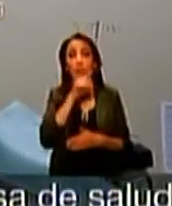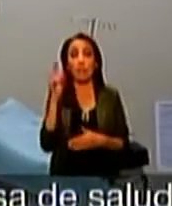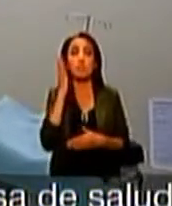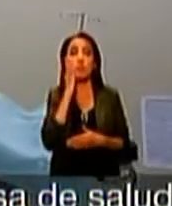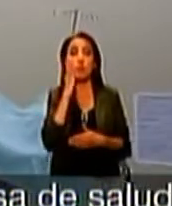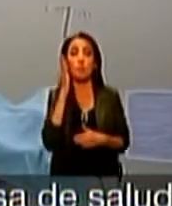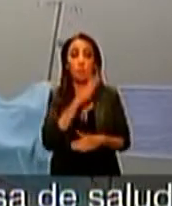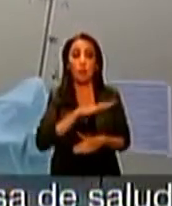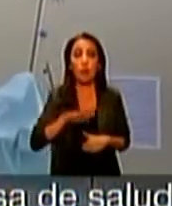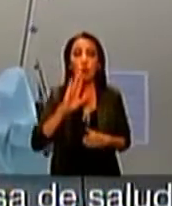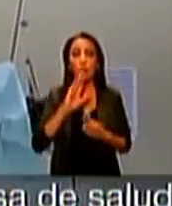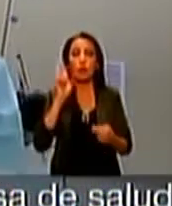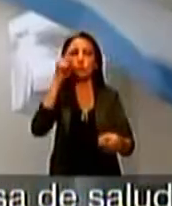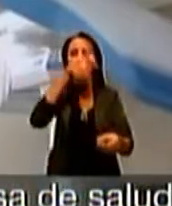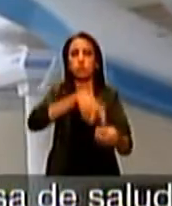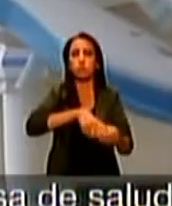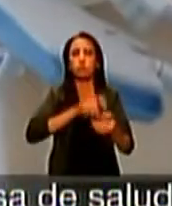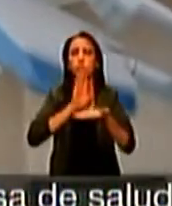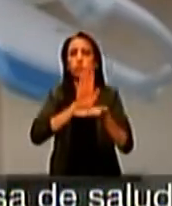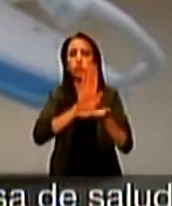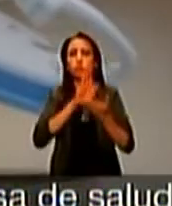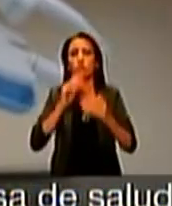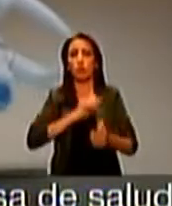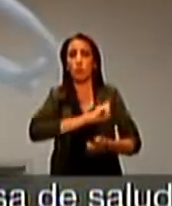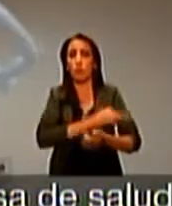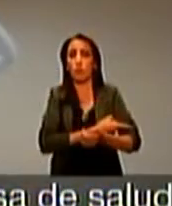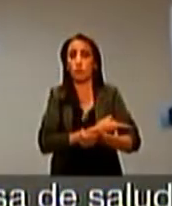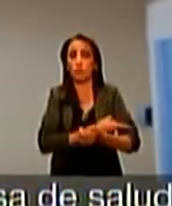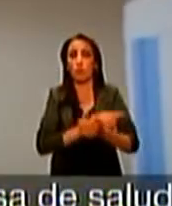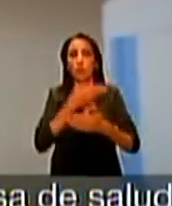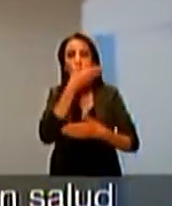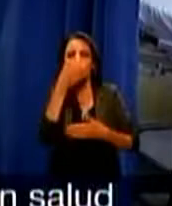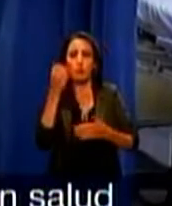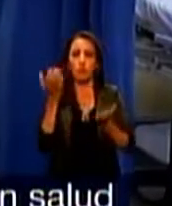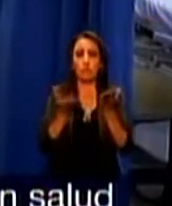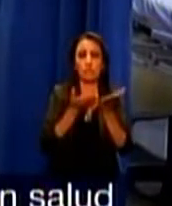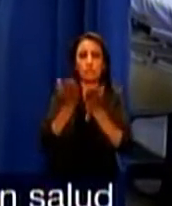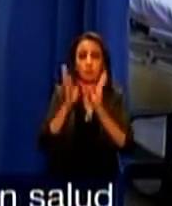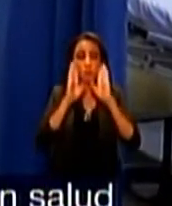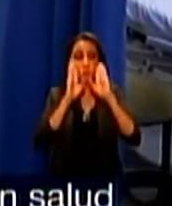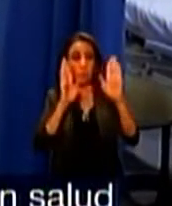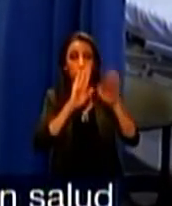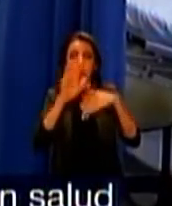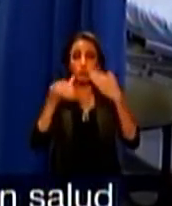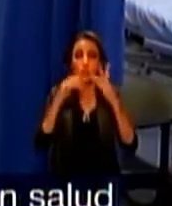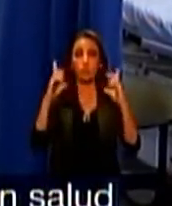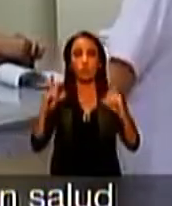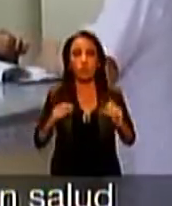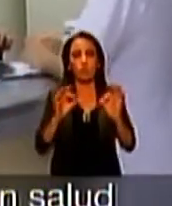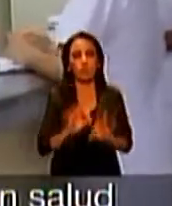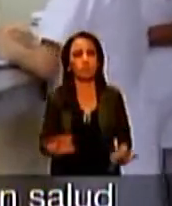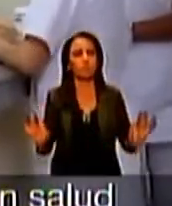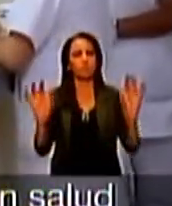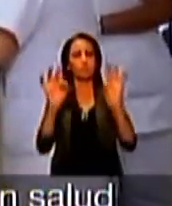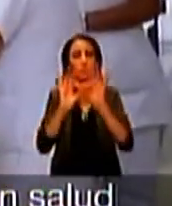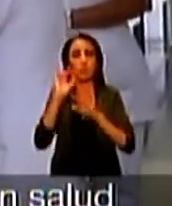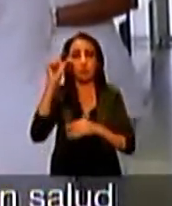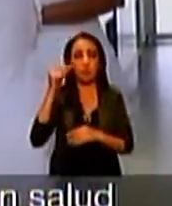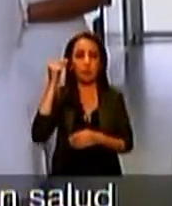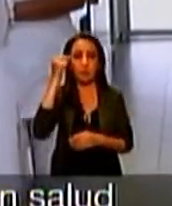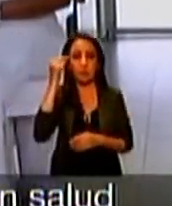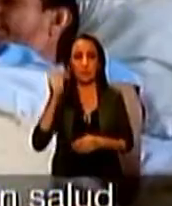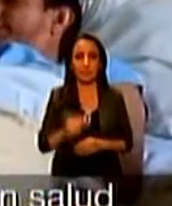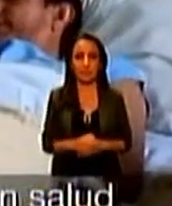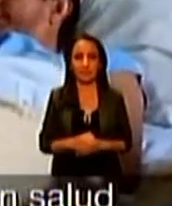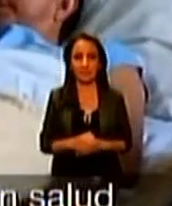Nelly es una de las usuarias de esta casa de salud que se encuentra en fase de repotenciación. Mejorar los servicios y la atención en salud es prioridad para